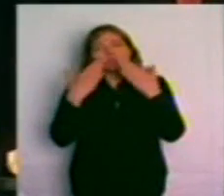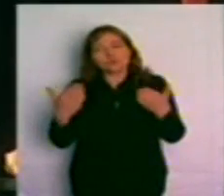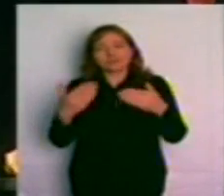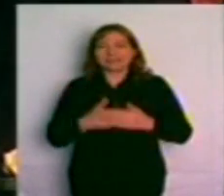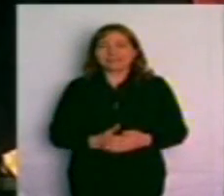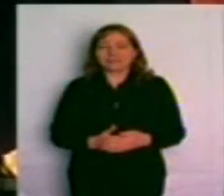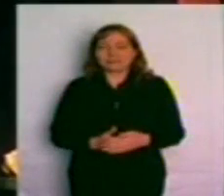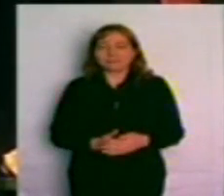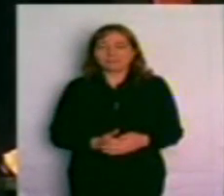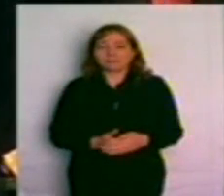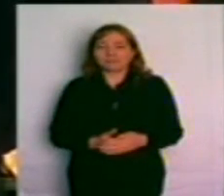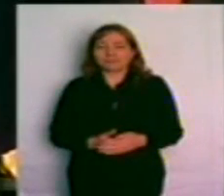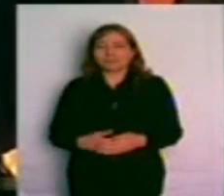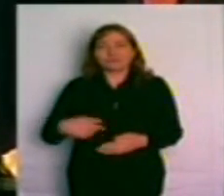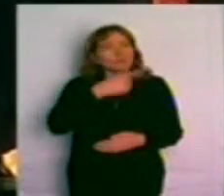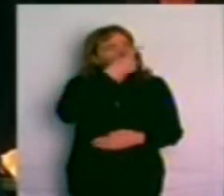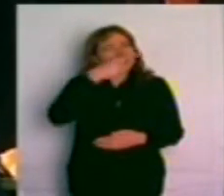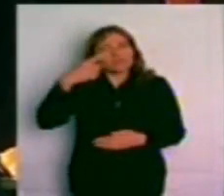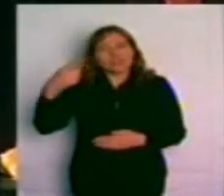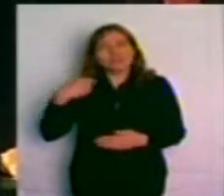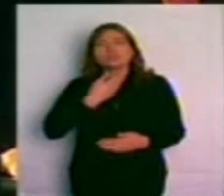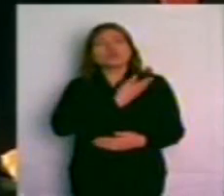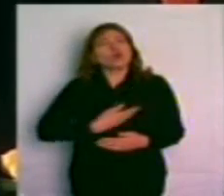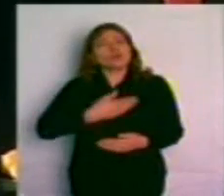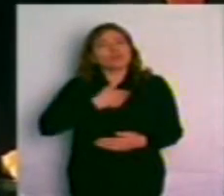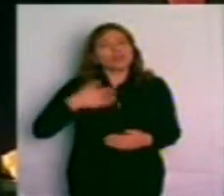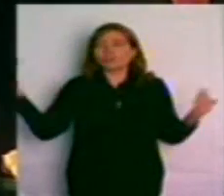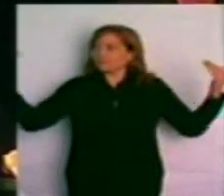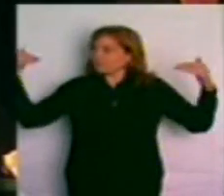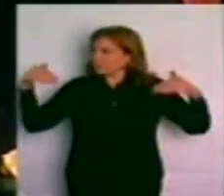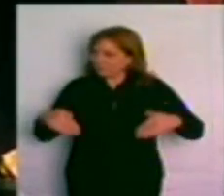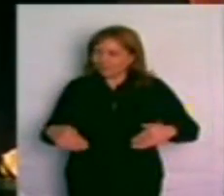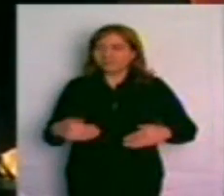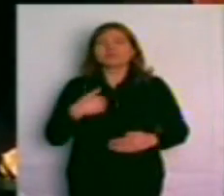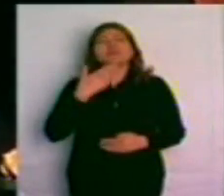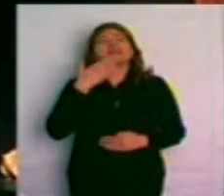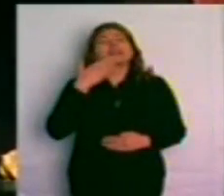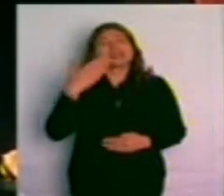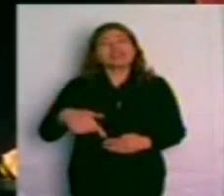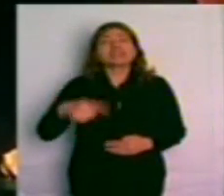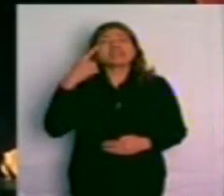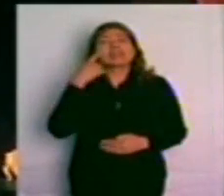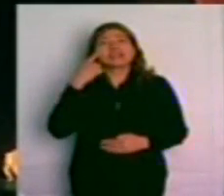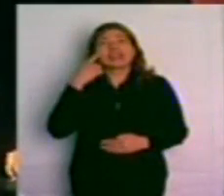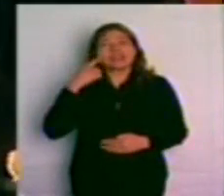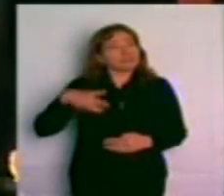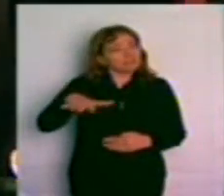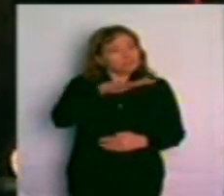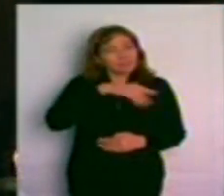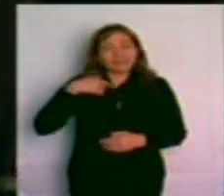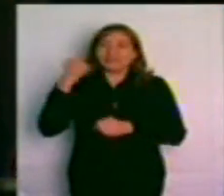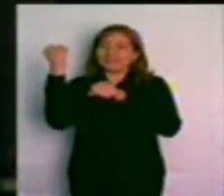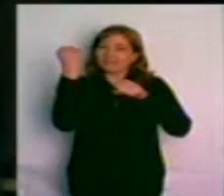Gracias a los gobernadores que nos acompañan, gracias al señor Intendente del partido de